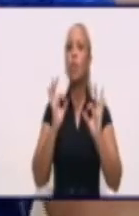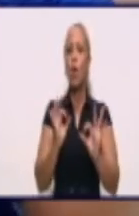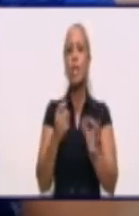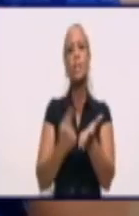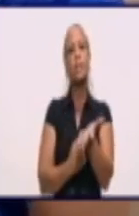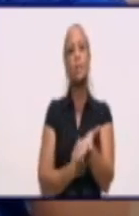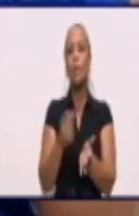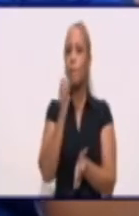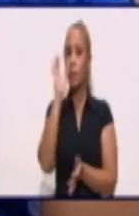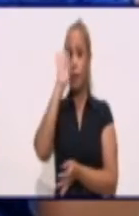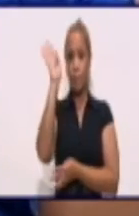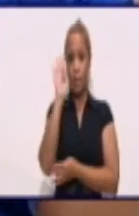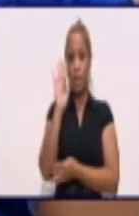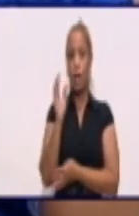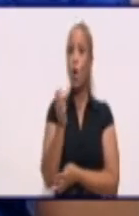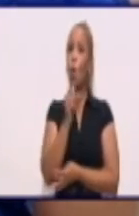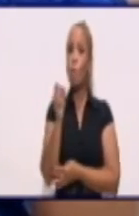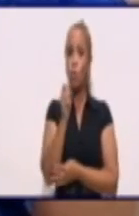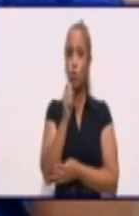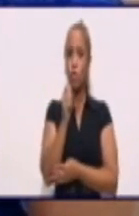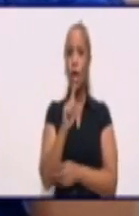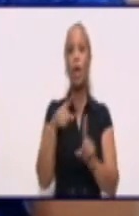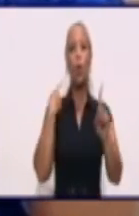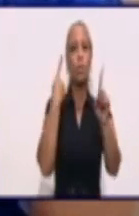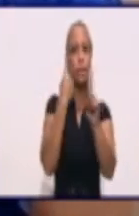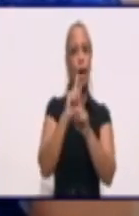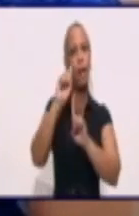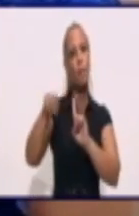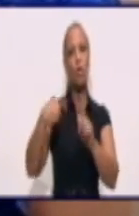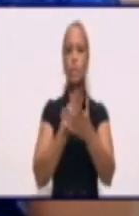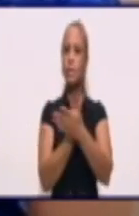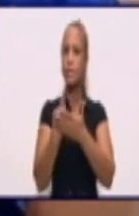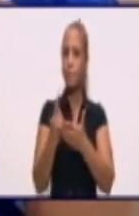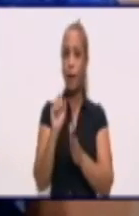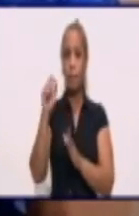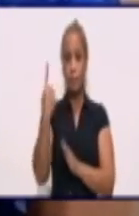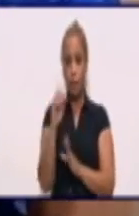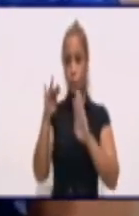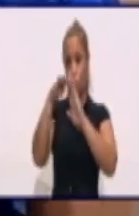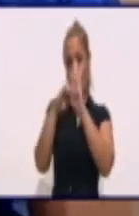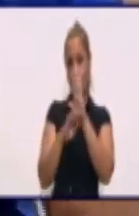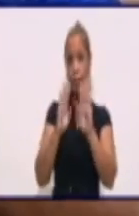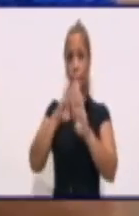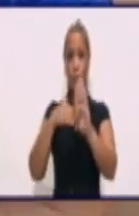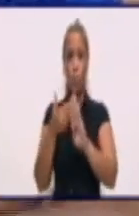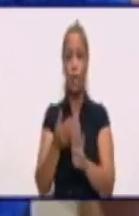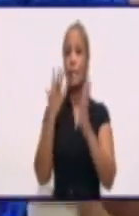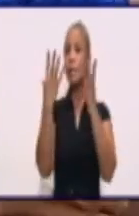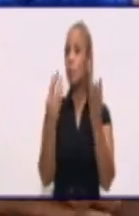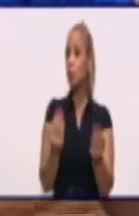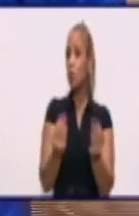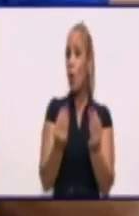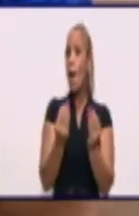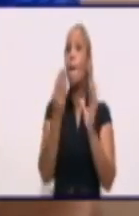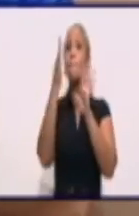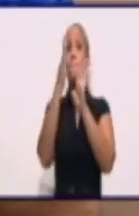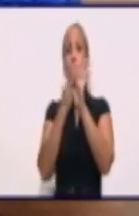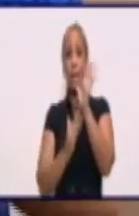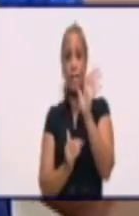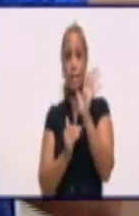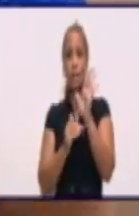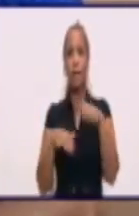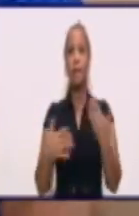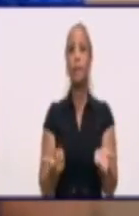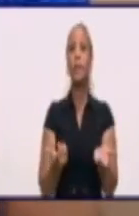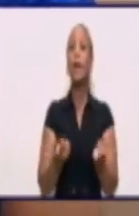nos vamos a encontrar la próxima semana. Como este es el primer programa después de tantos meses, deja ver si el camarógrafo se acuerda que ahora yo me viro para allá para decirle